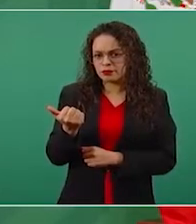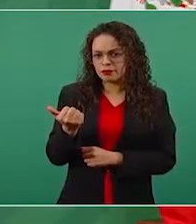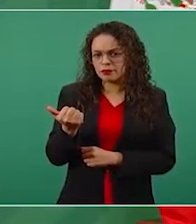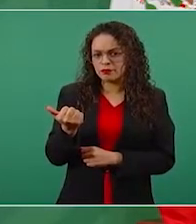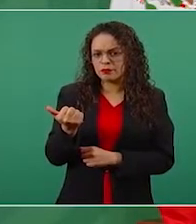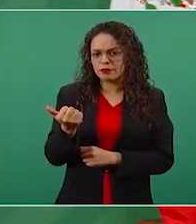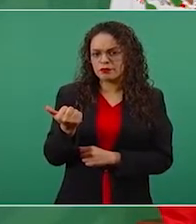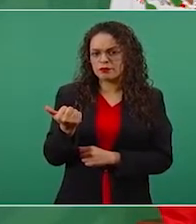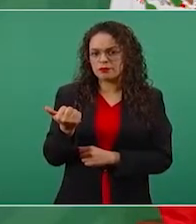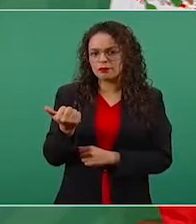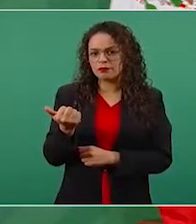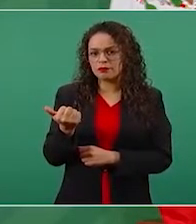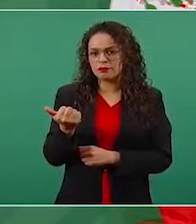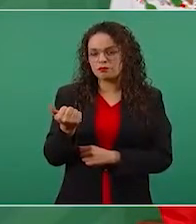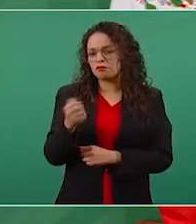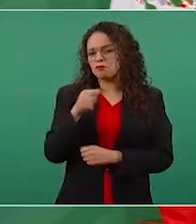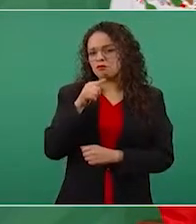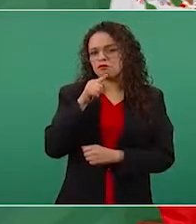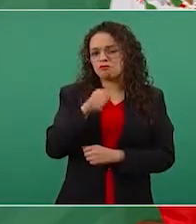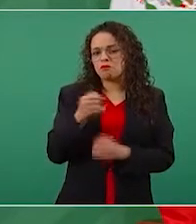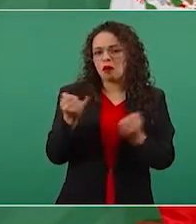a Salinas.